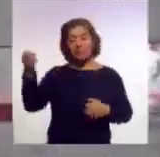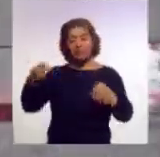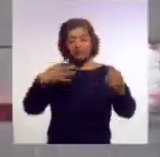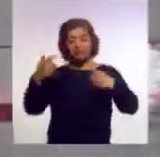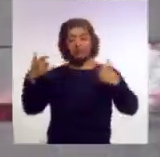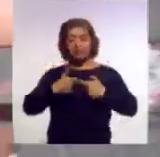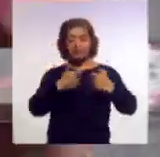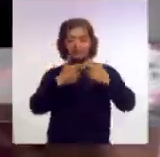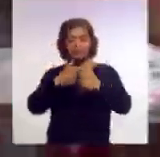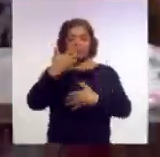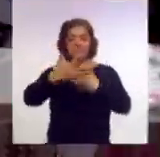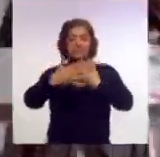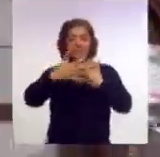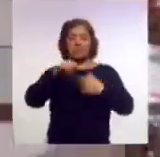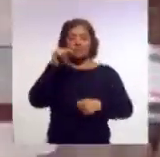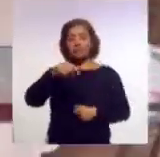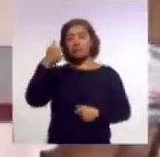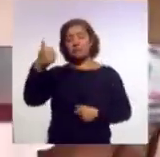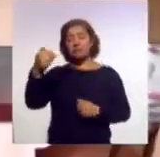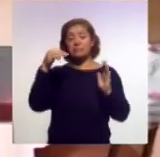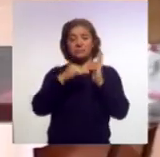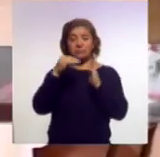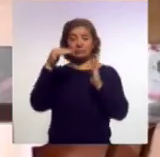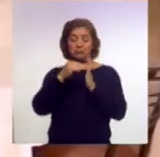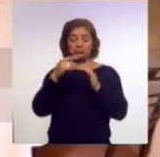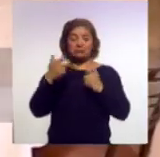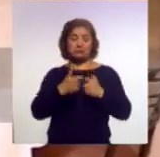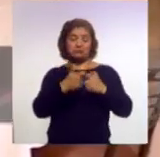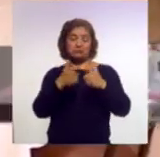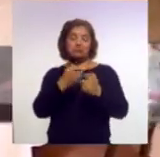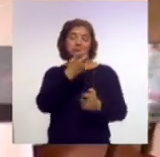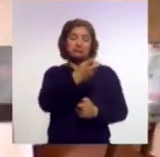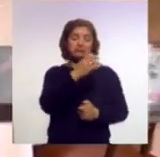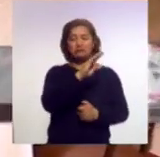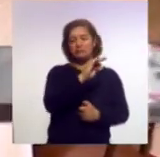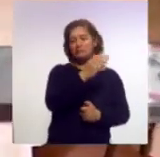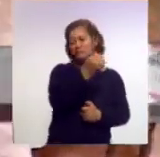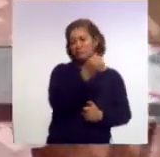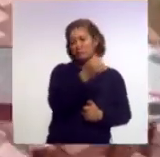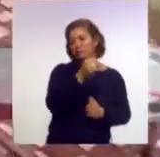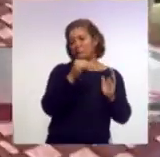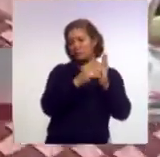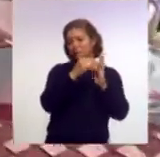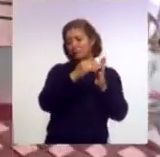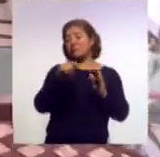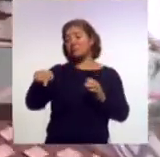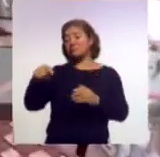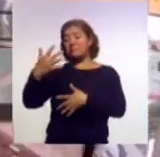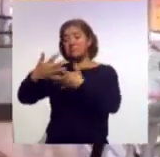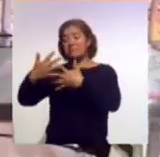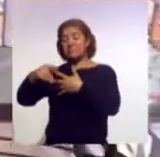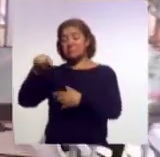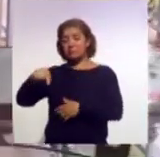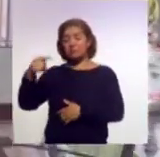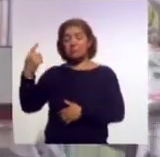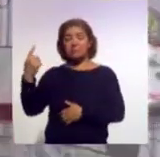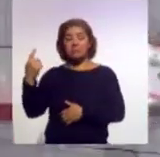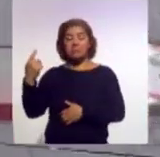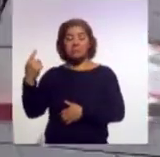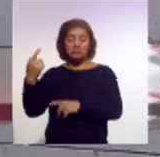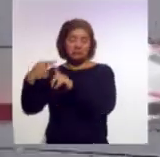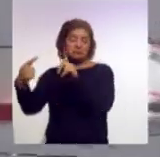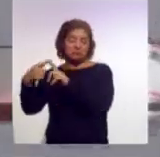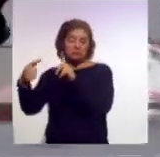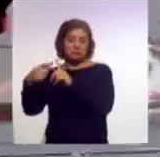15.6 millones de pesos. De estos 49 fueron 15 millones y medio